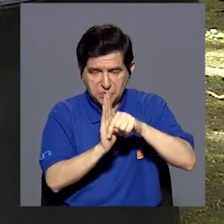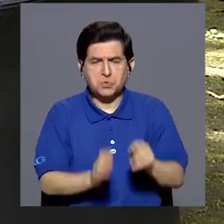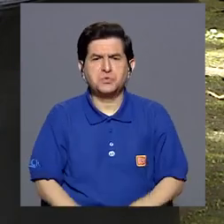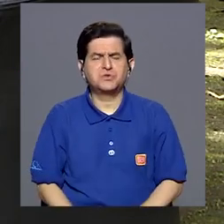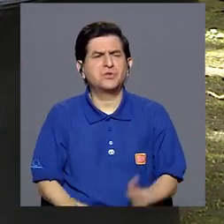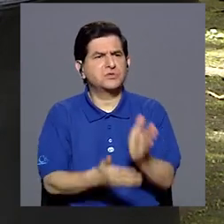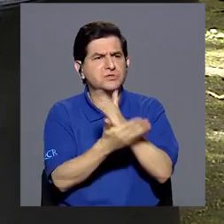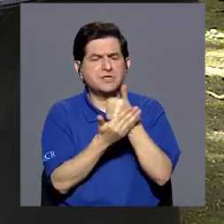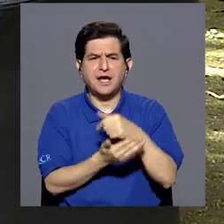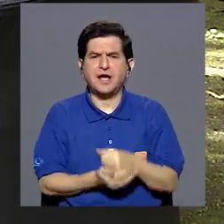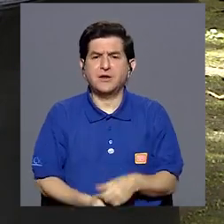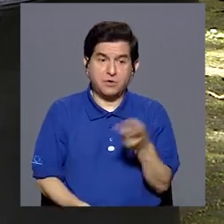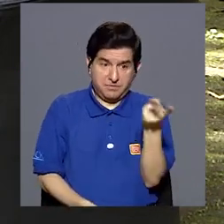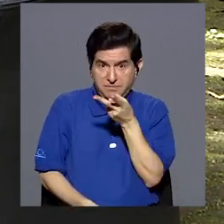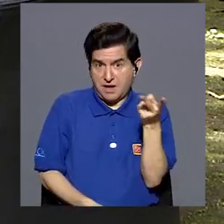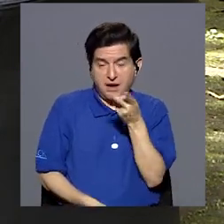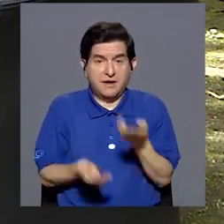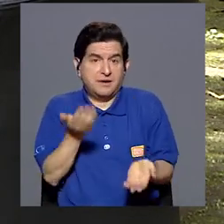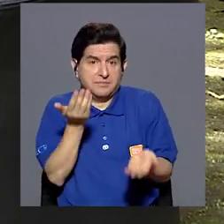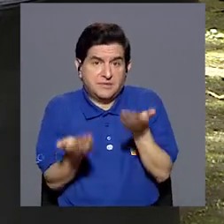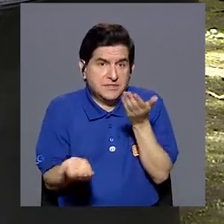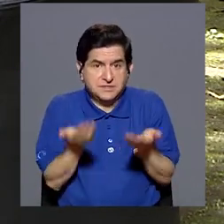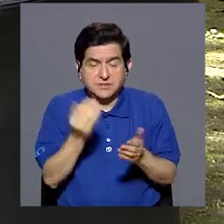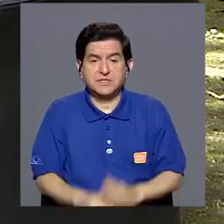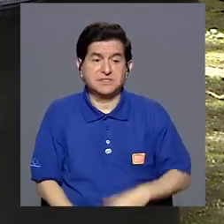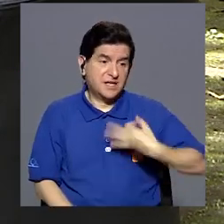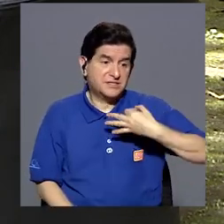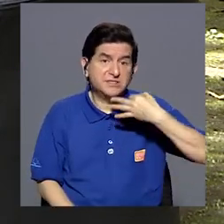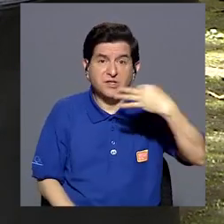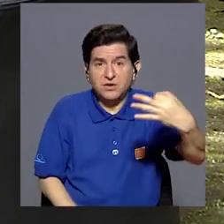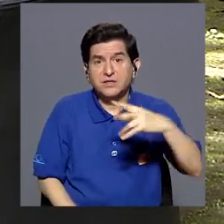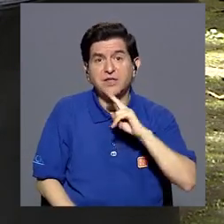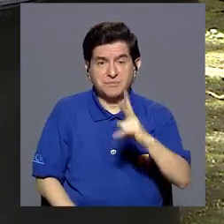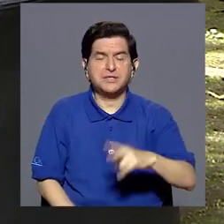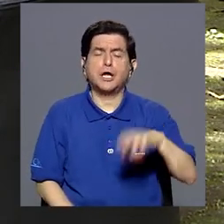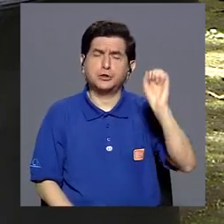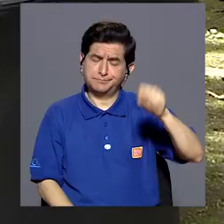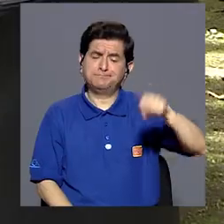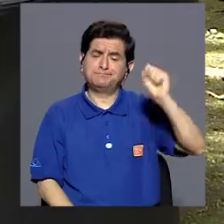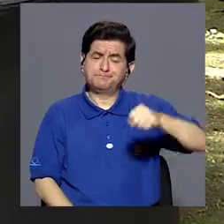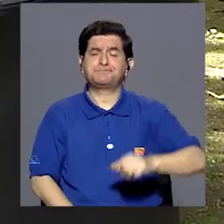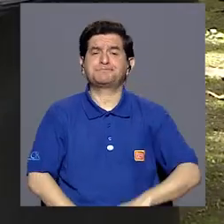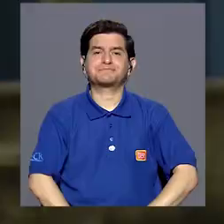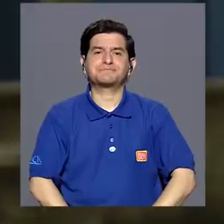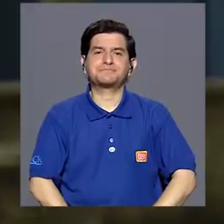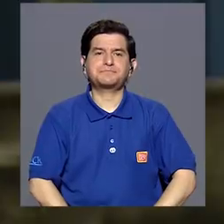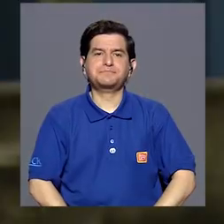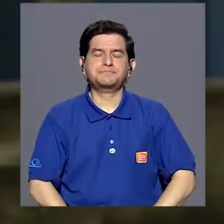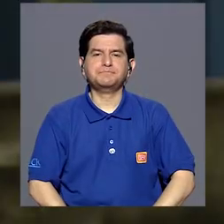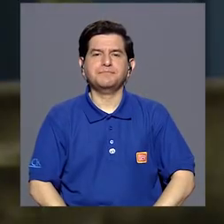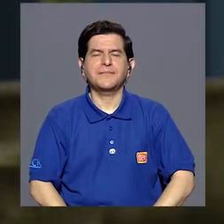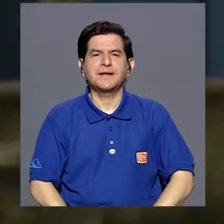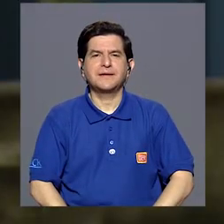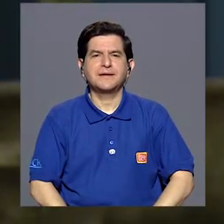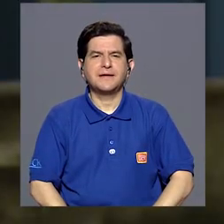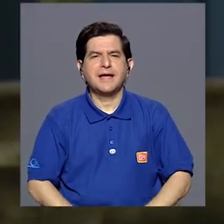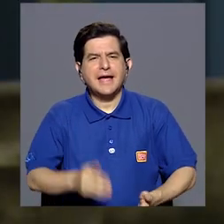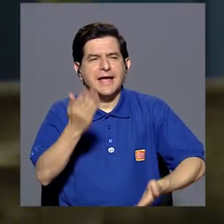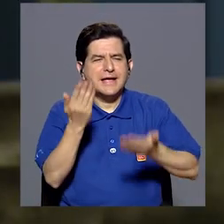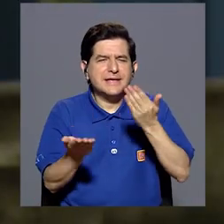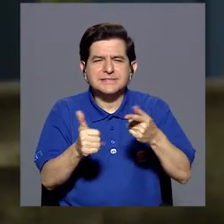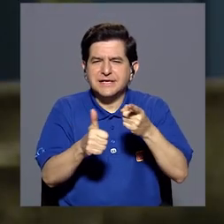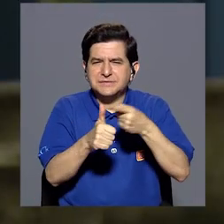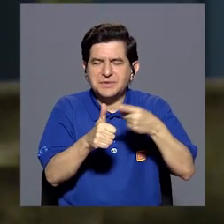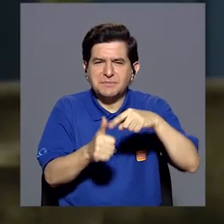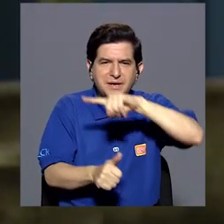minutitos acerca de algo que para ustedes, pues, es de todos los días, ¿cierto? Claro que sí. Eh, vamos a ver, Sofía,